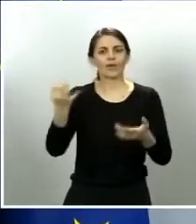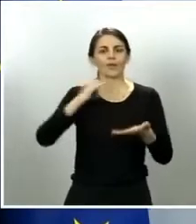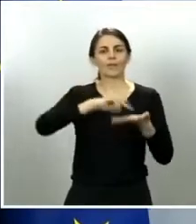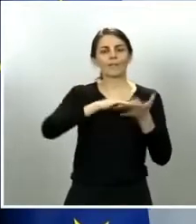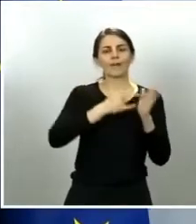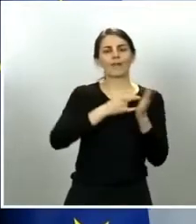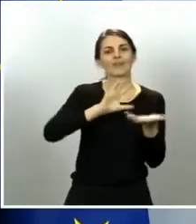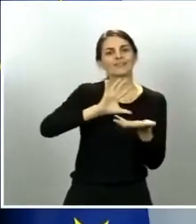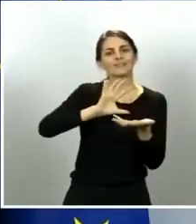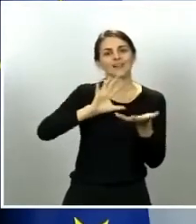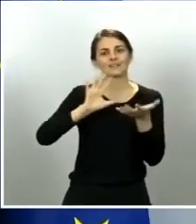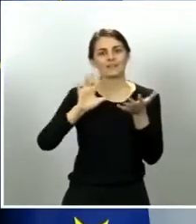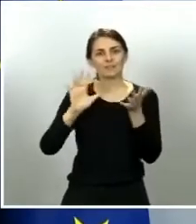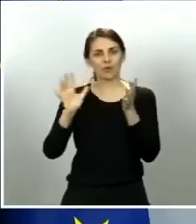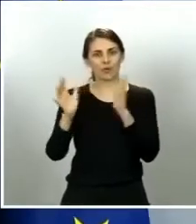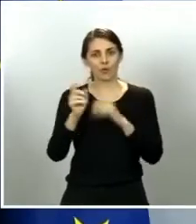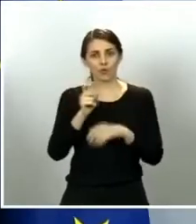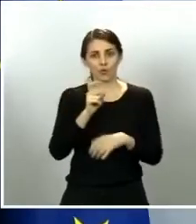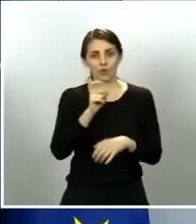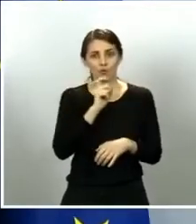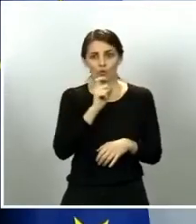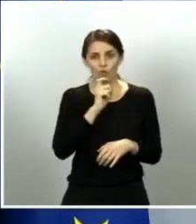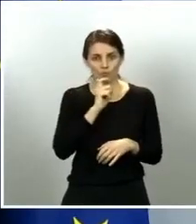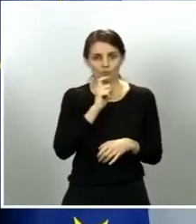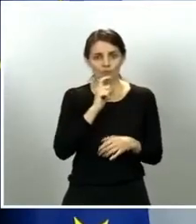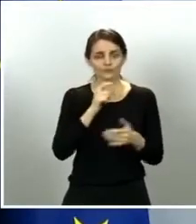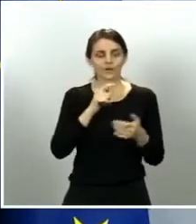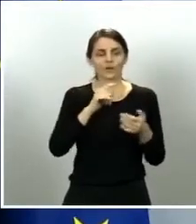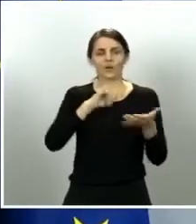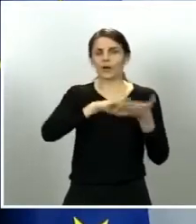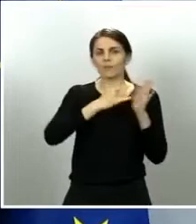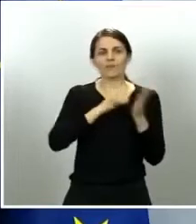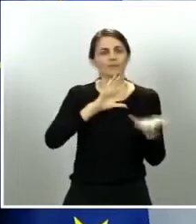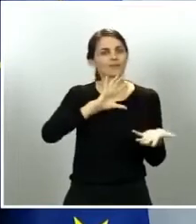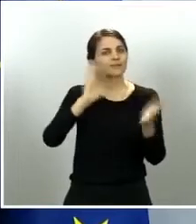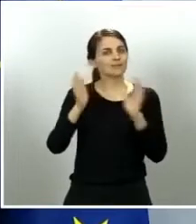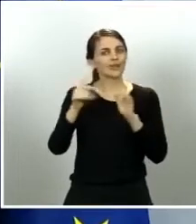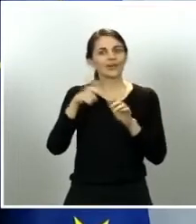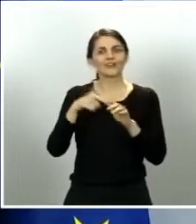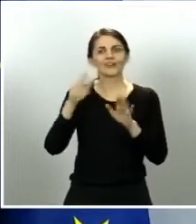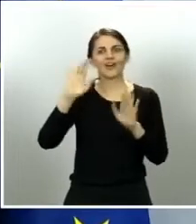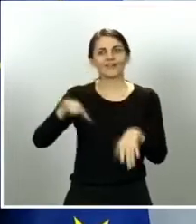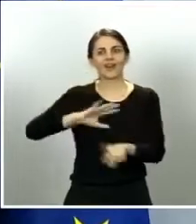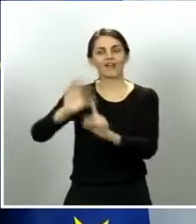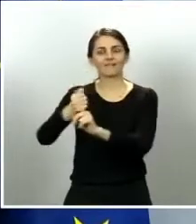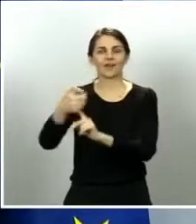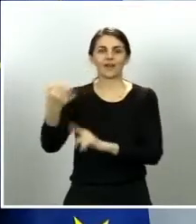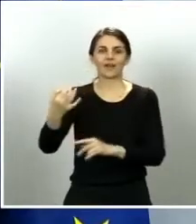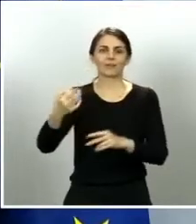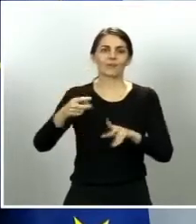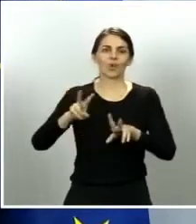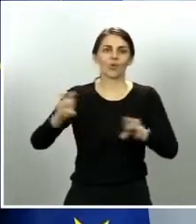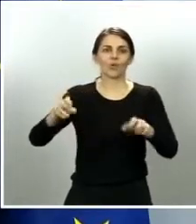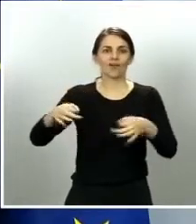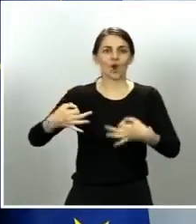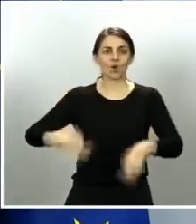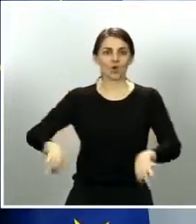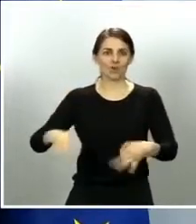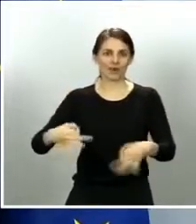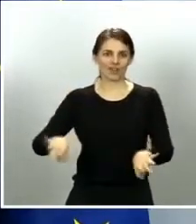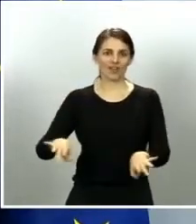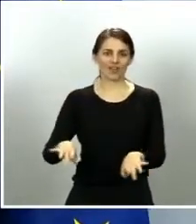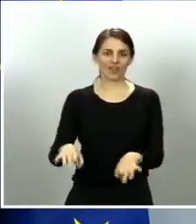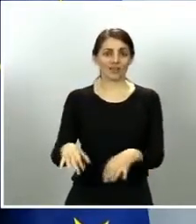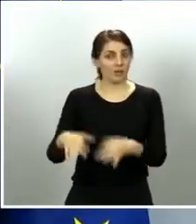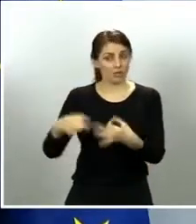que debe de conducirnos a todos a una nueva normalidad, a una normalidad distinta en todas nuestras